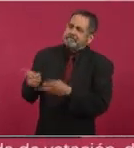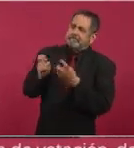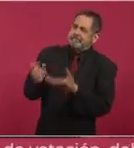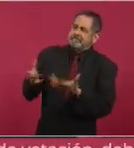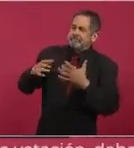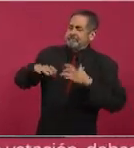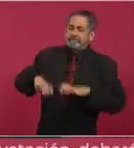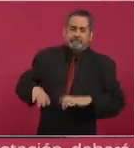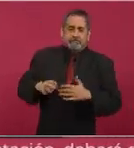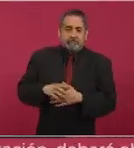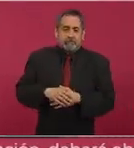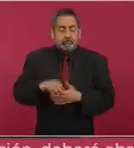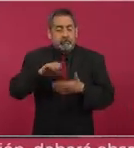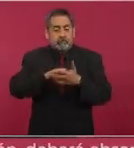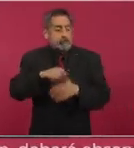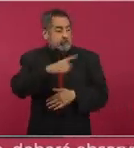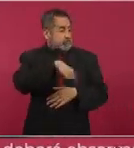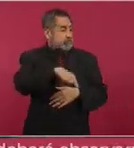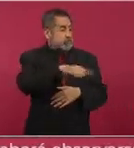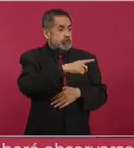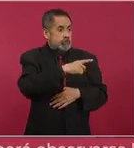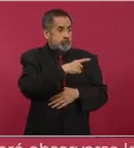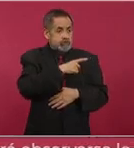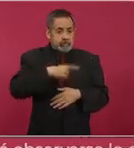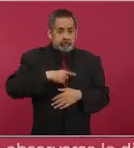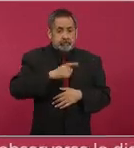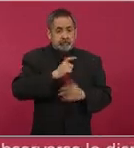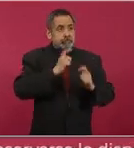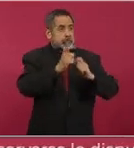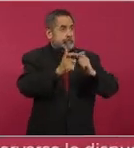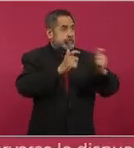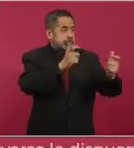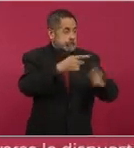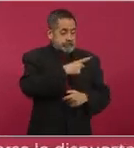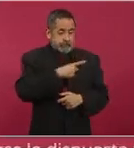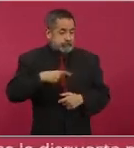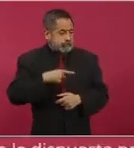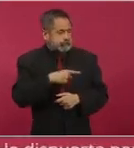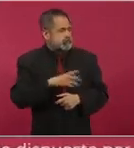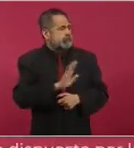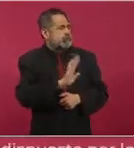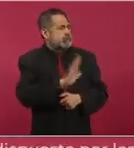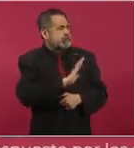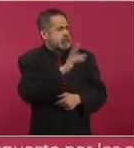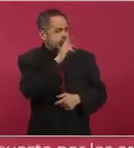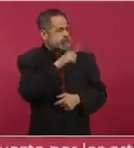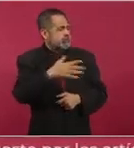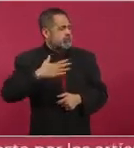privadas de unos cuantos en deuda pública.